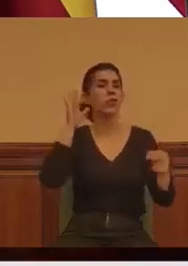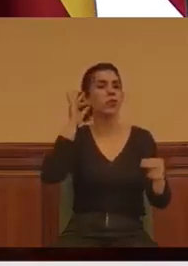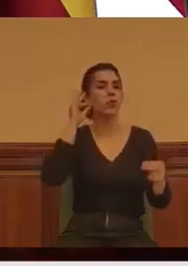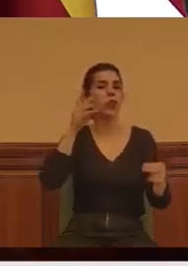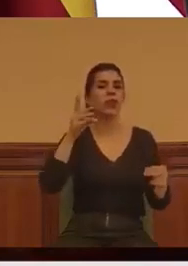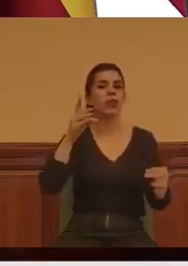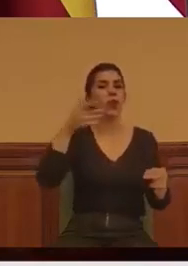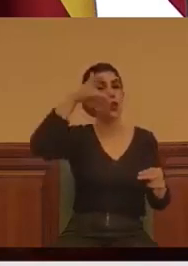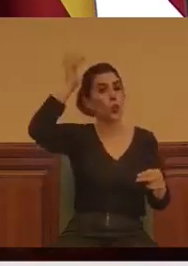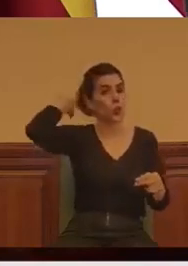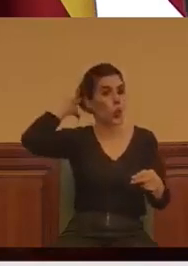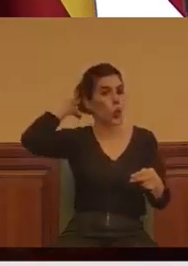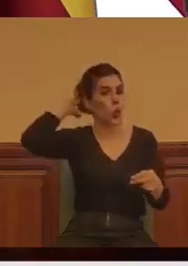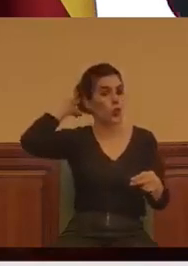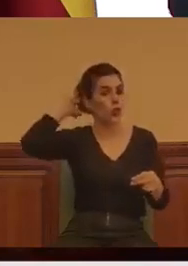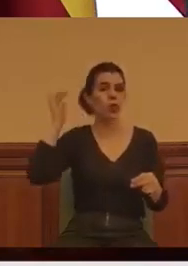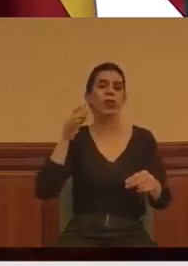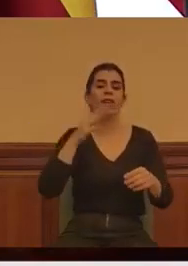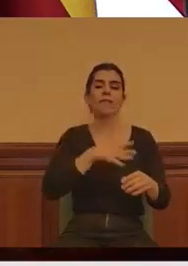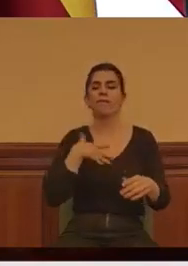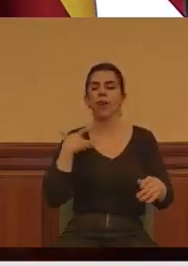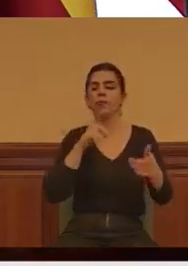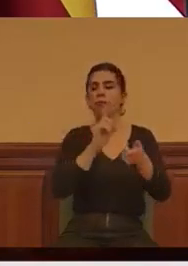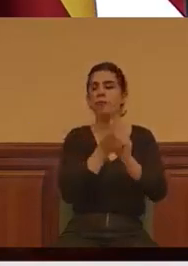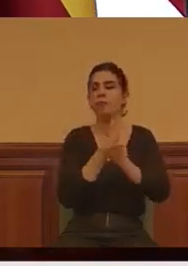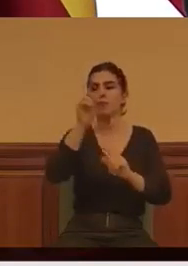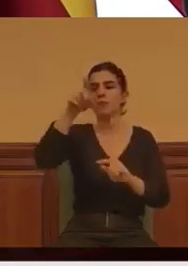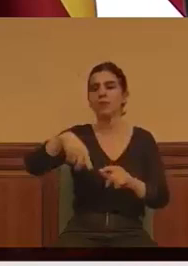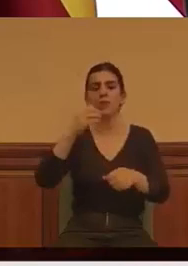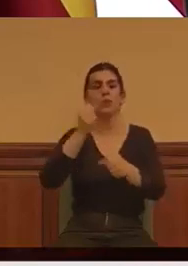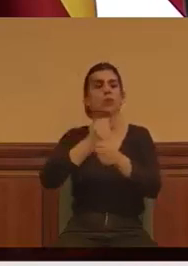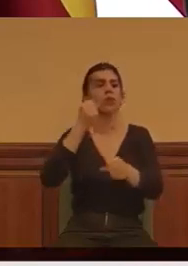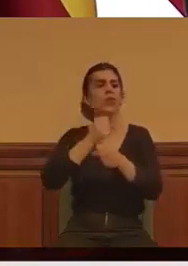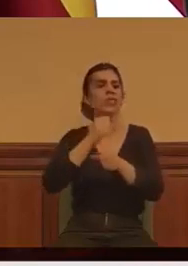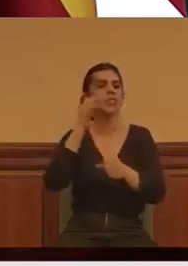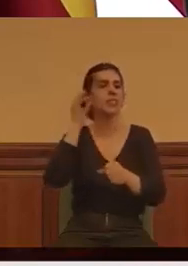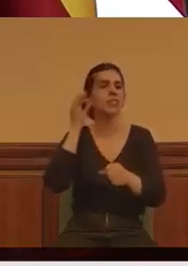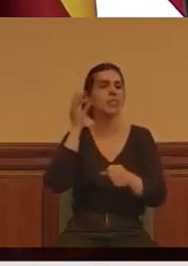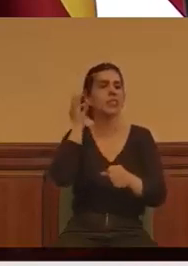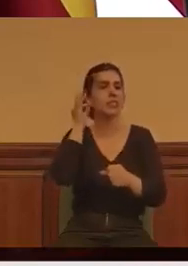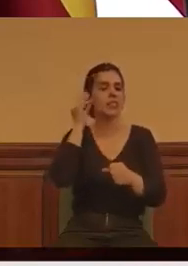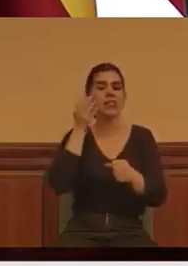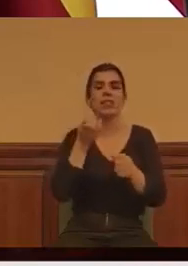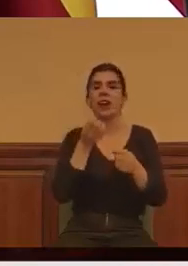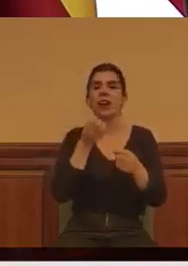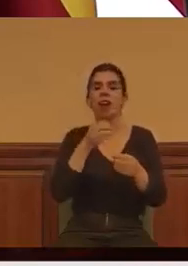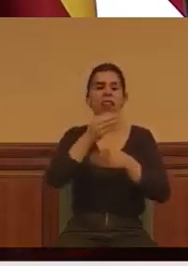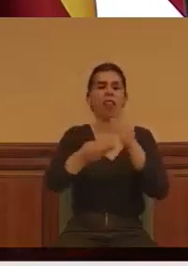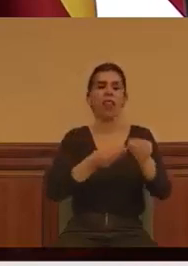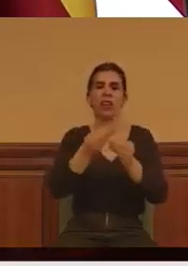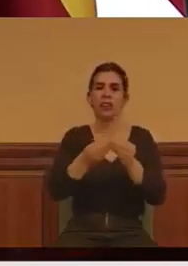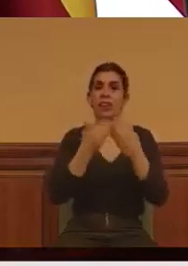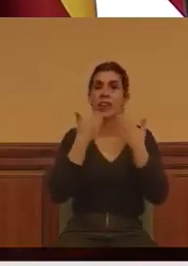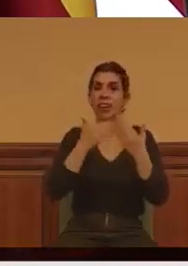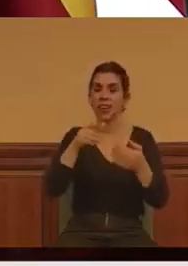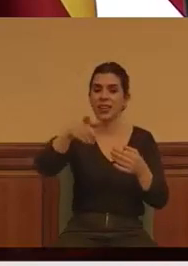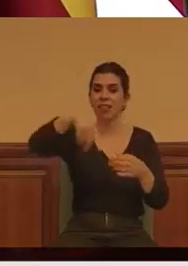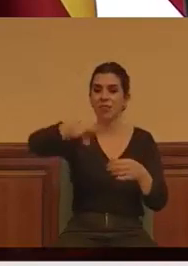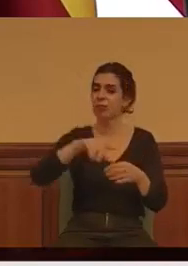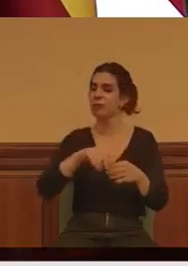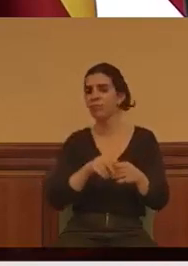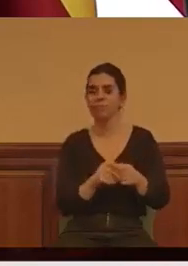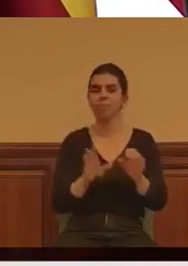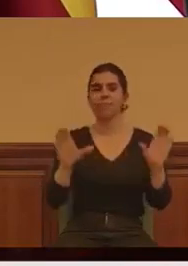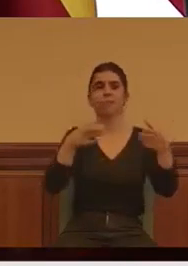Rubio y damos las gracias a las trabajadoras o trabajadores que hicieron tal cosa? ¿Cómo puede ser que el Partido Popular de Ayuso